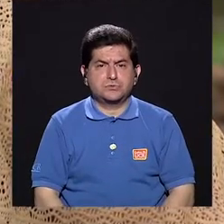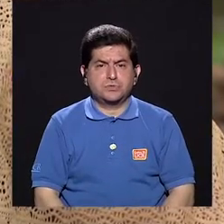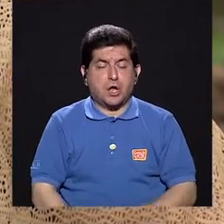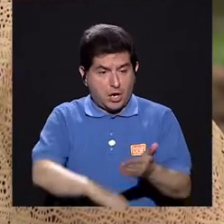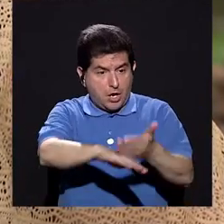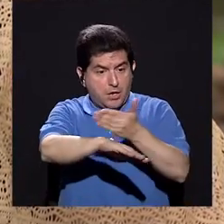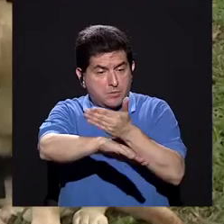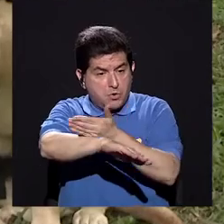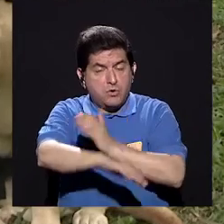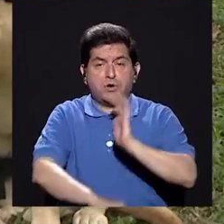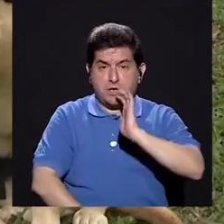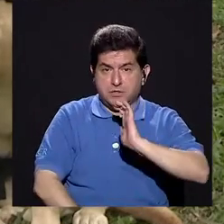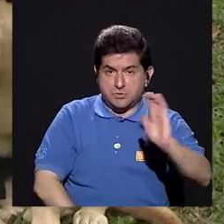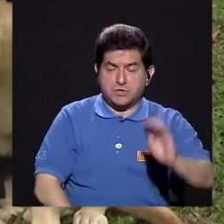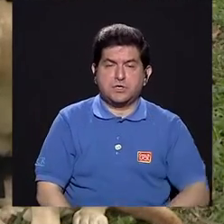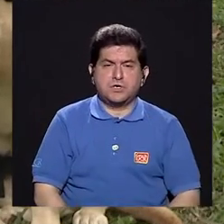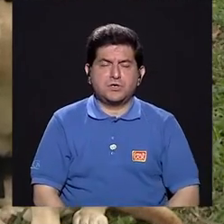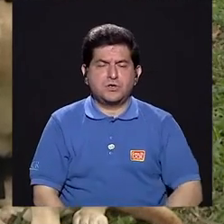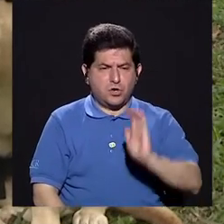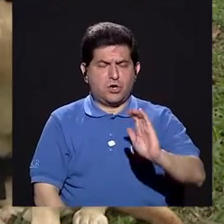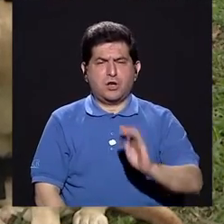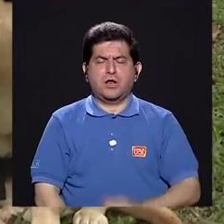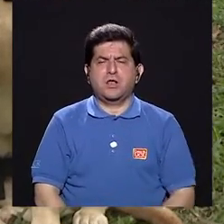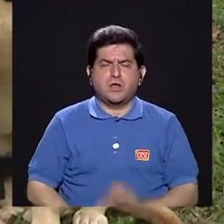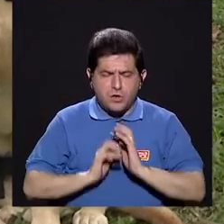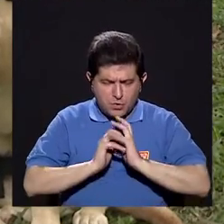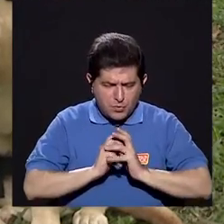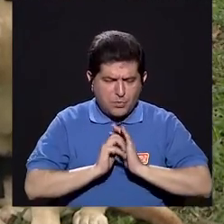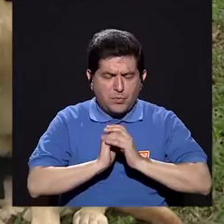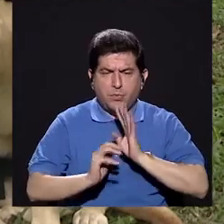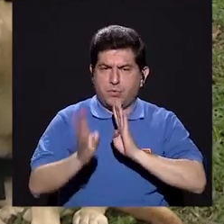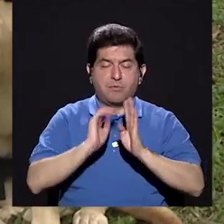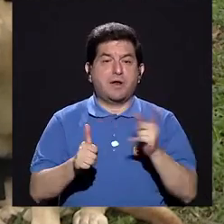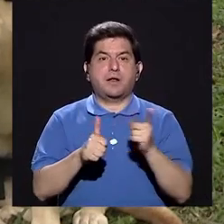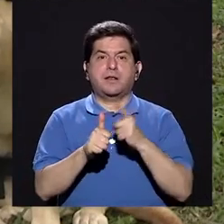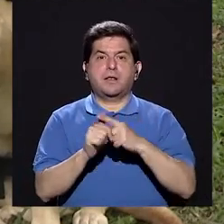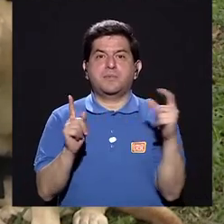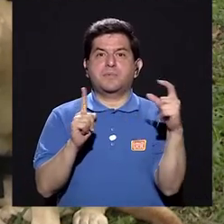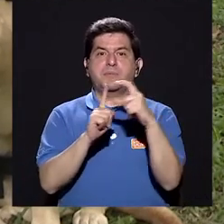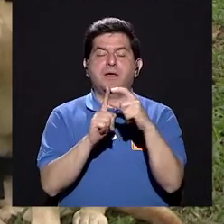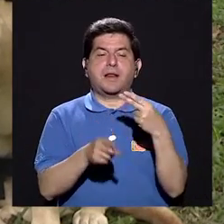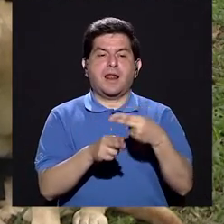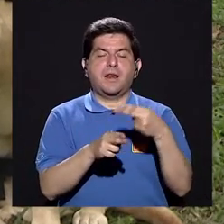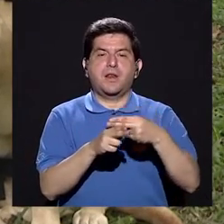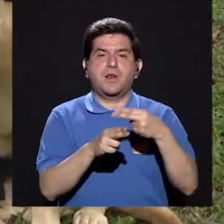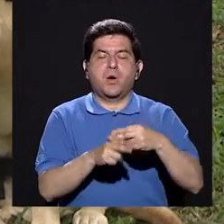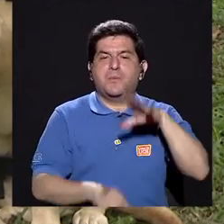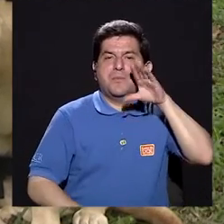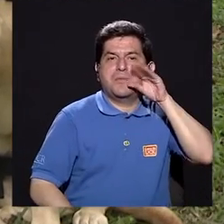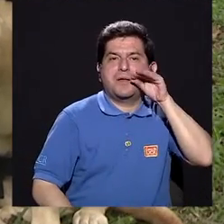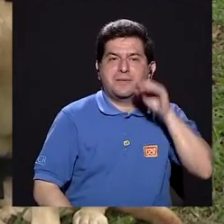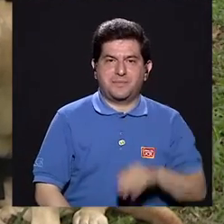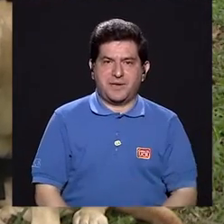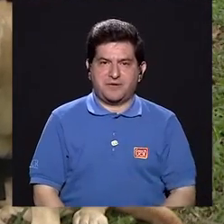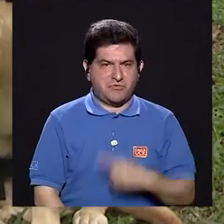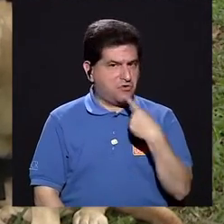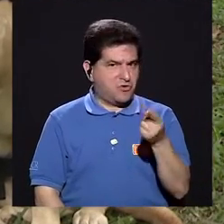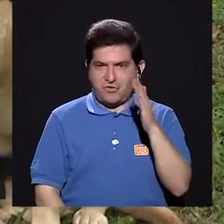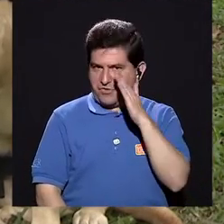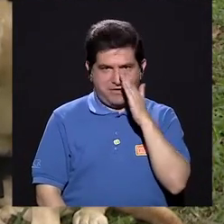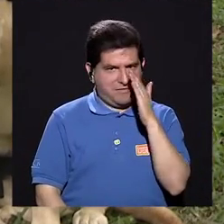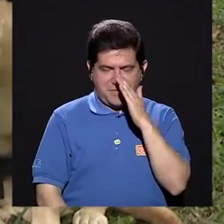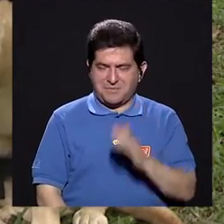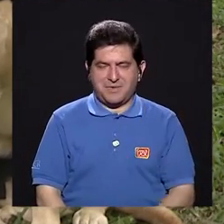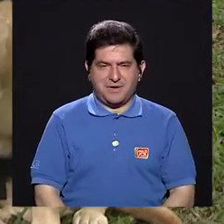que los niños tienen. Ver un niño con autismo que no hablaba y su primer palabra, el nombre de un perro, no dijo mamá,